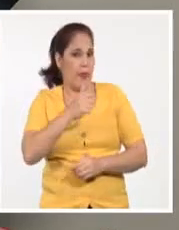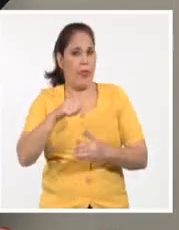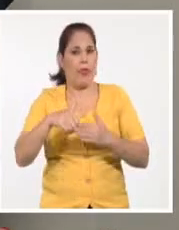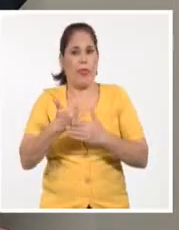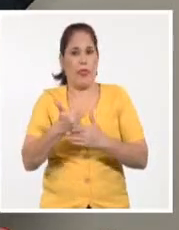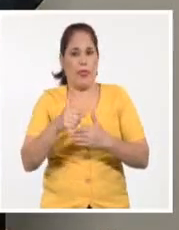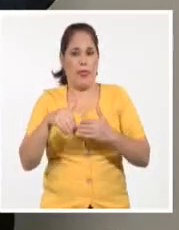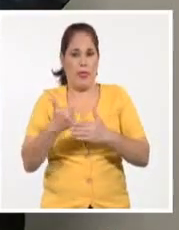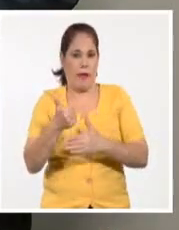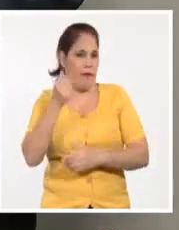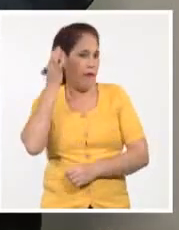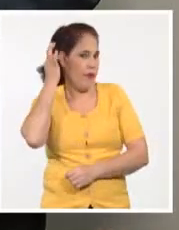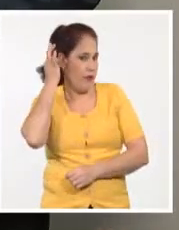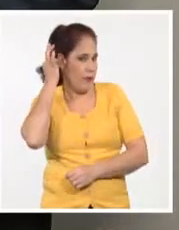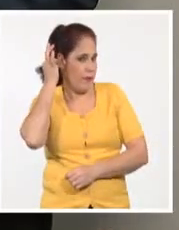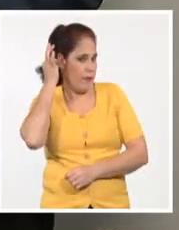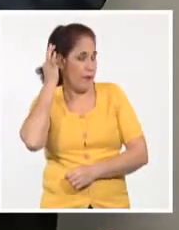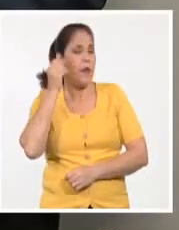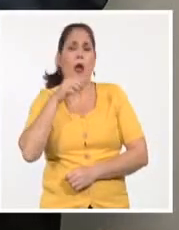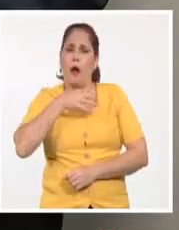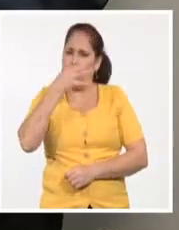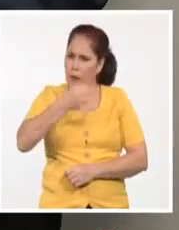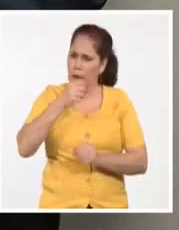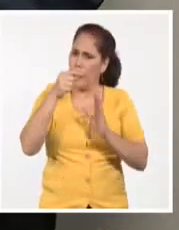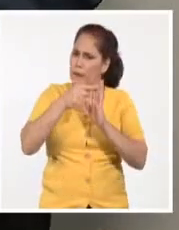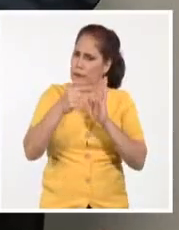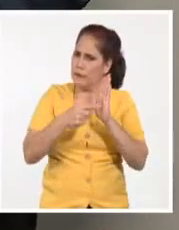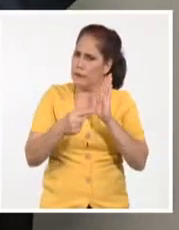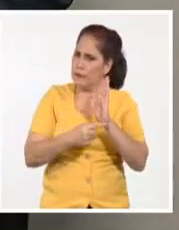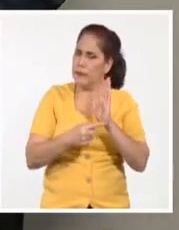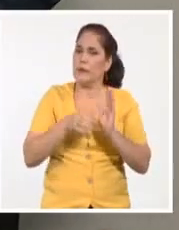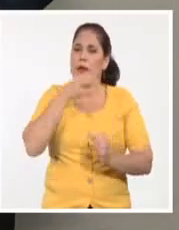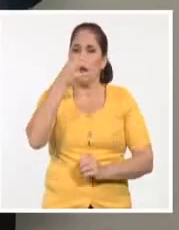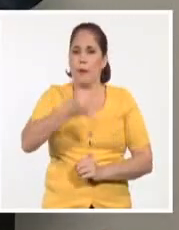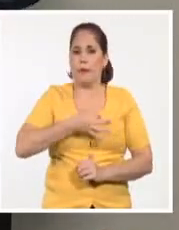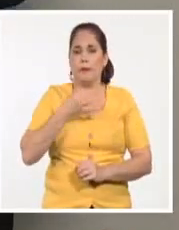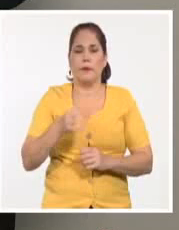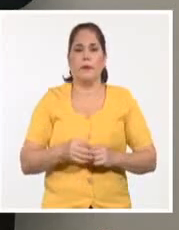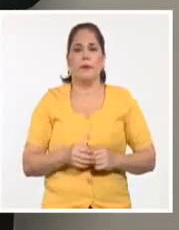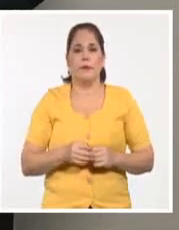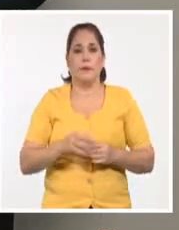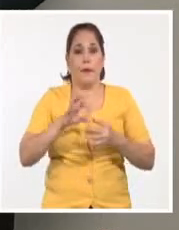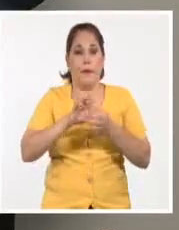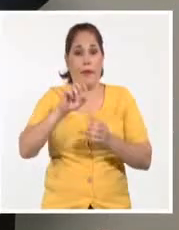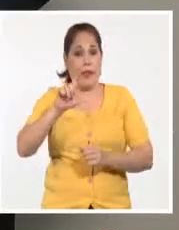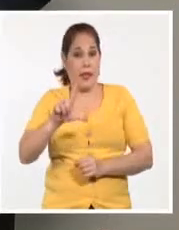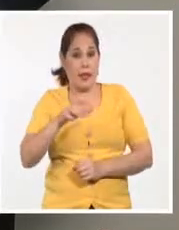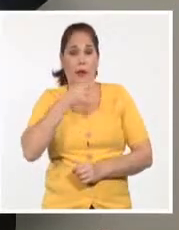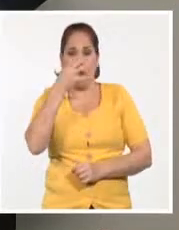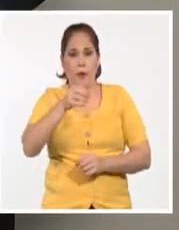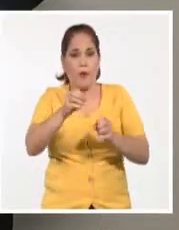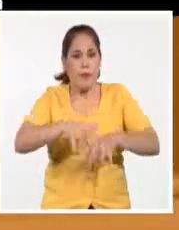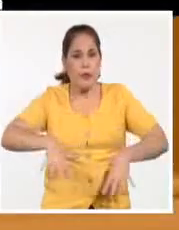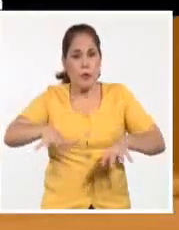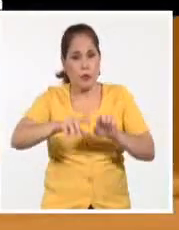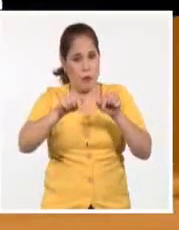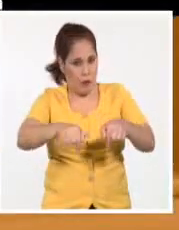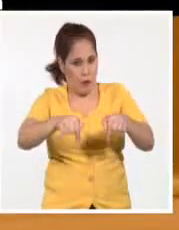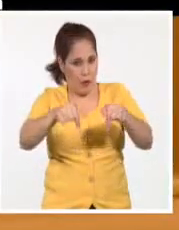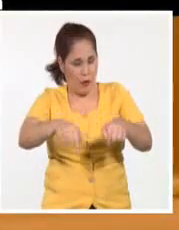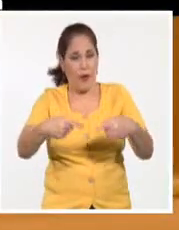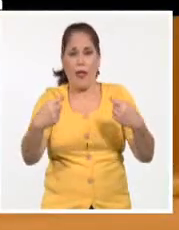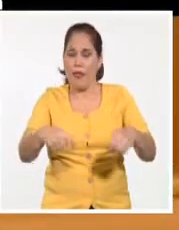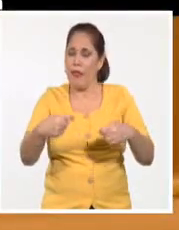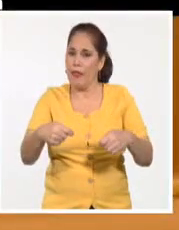Hoy concluimos este ciclo repasando los principales temas expuestos por el viceprimer ministro. Gil Fernández expresó que en el contexto actual en el que tenemos que